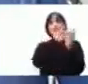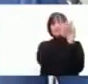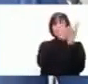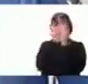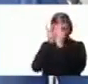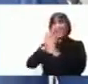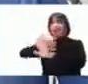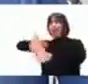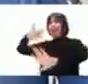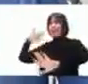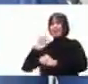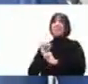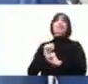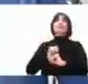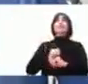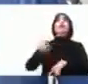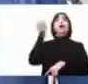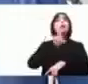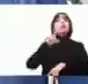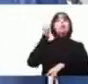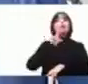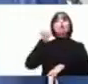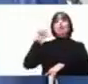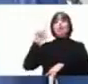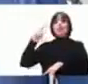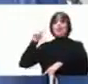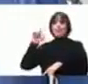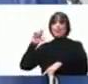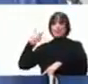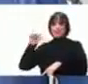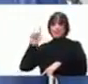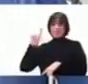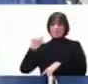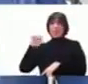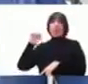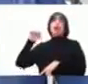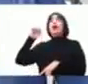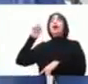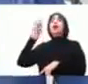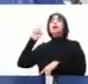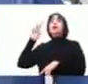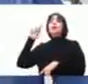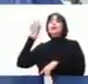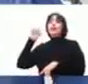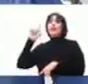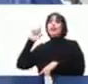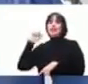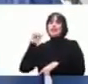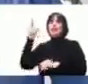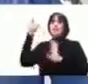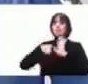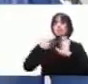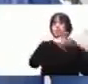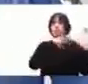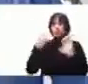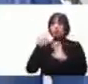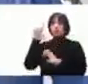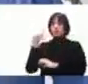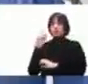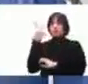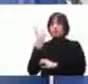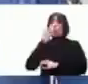delegada de Iztapalapa la doctora Lilia Bertelli esto fue en el año 1972 se